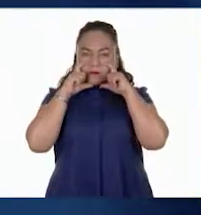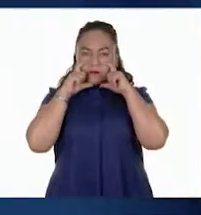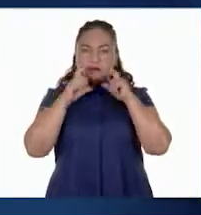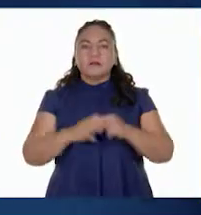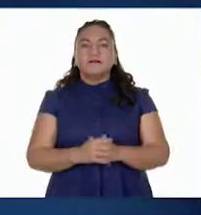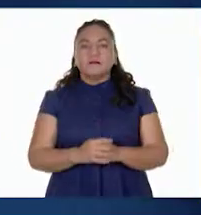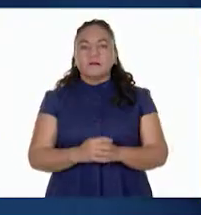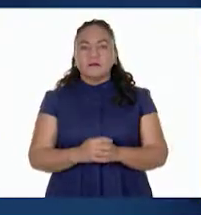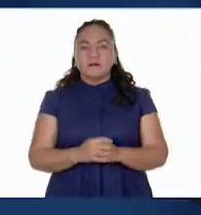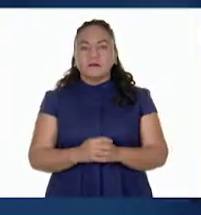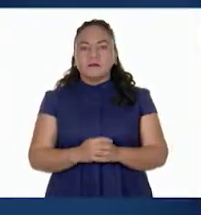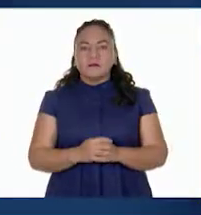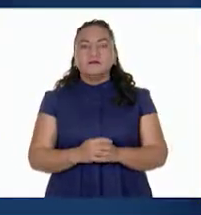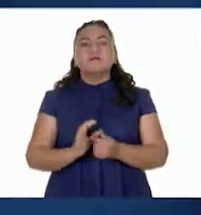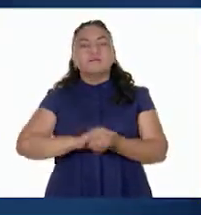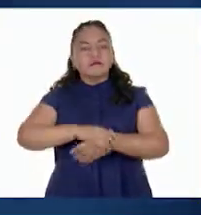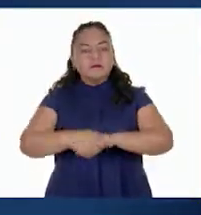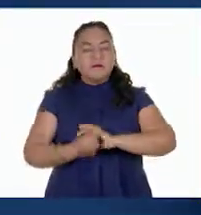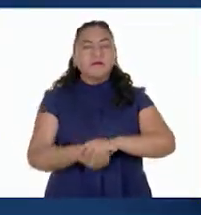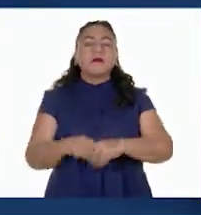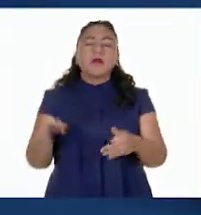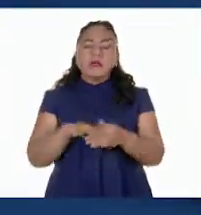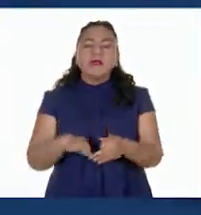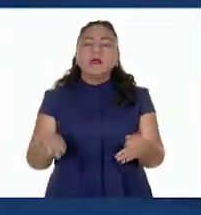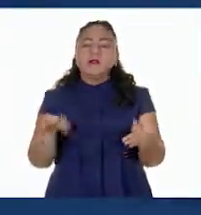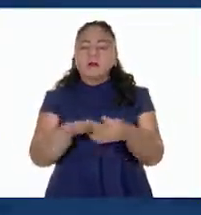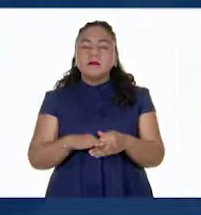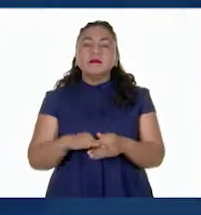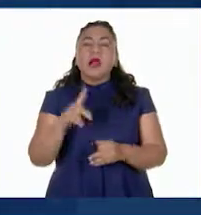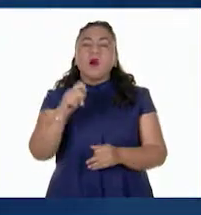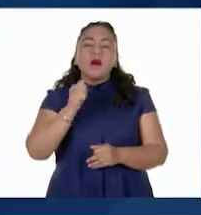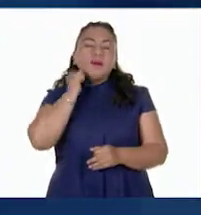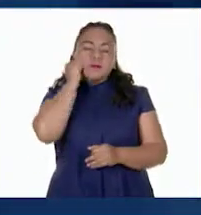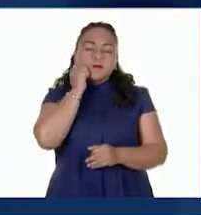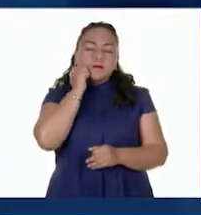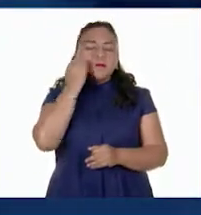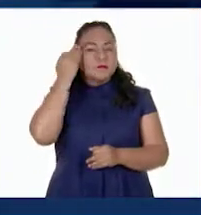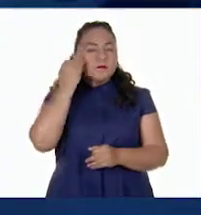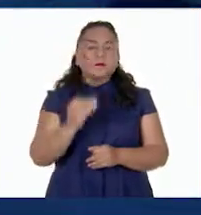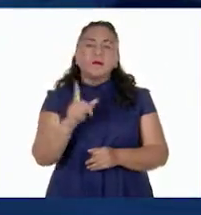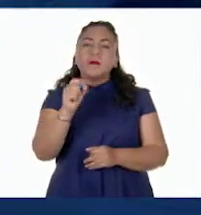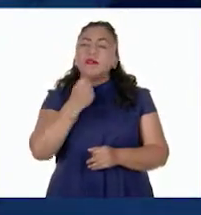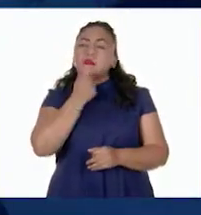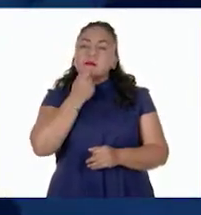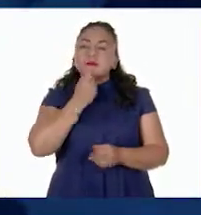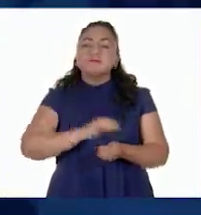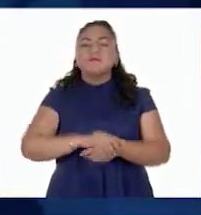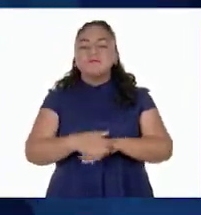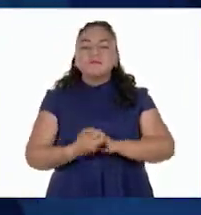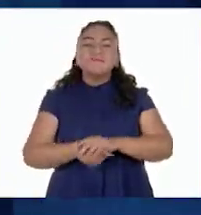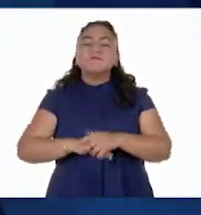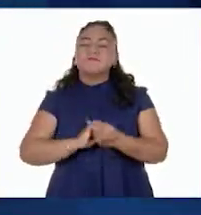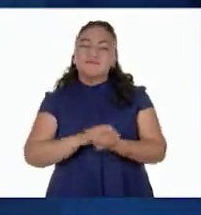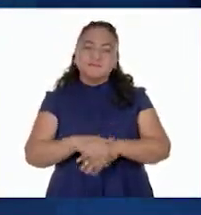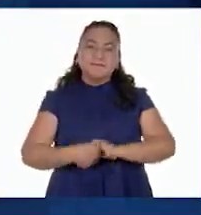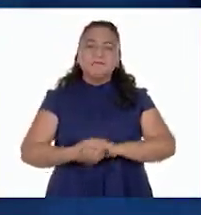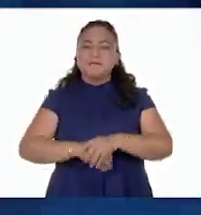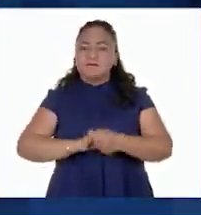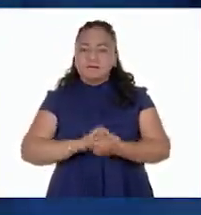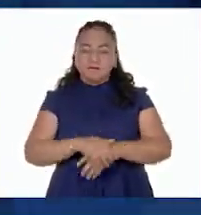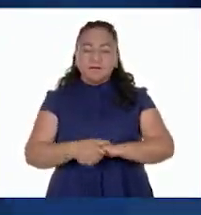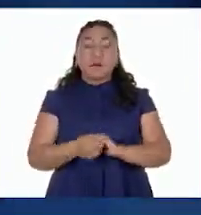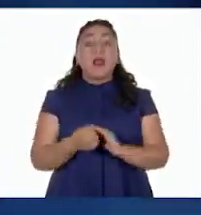el cubrebocas. Lava tus manos frecuentemente con agua y con jabón por lo menos durante 20 segundos.